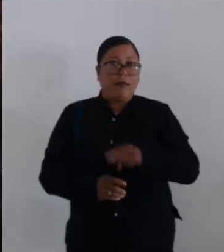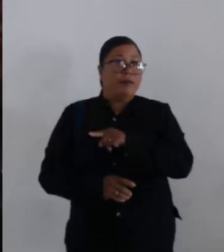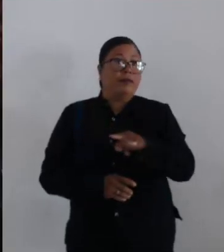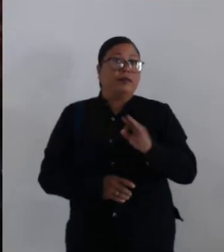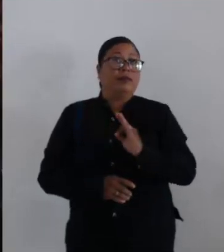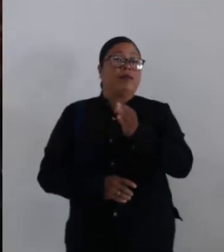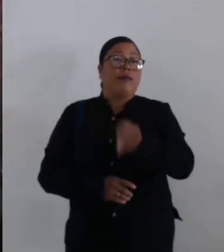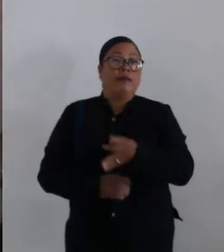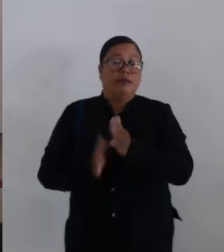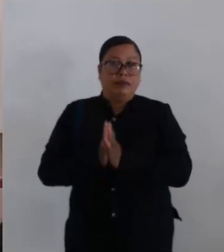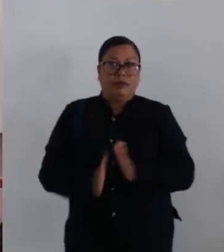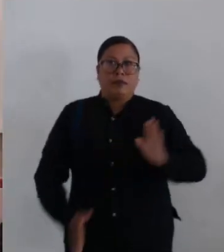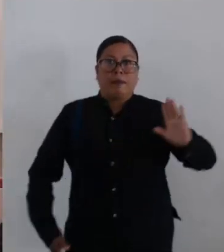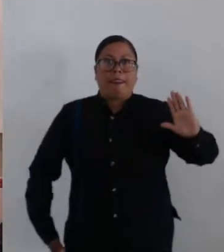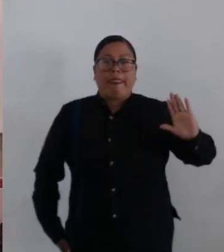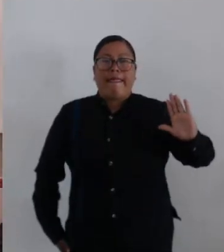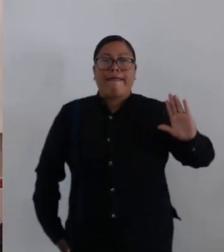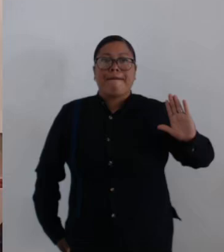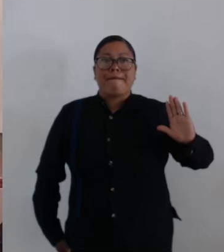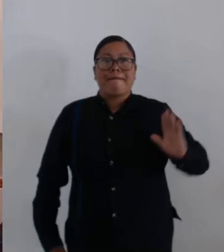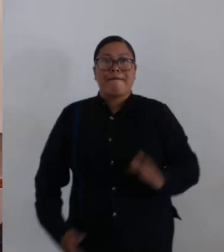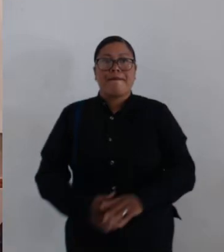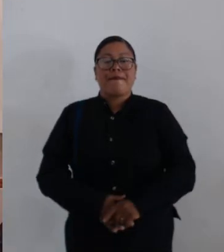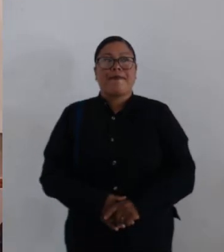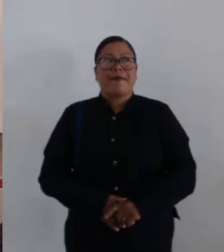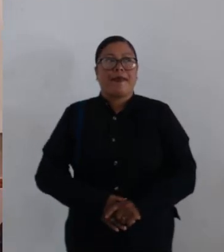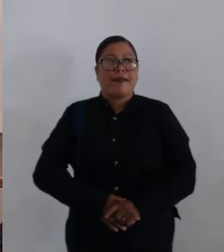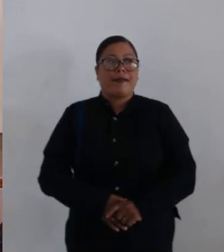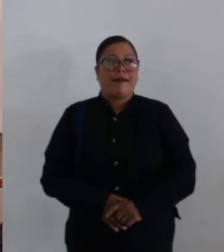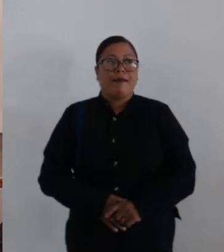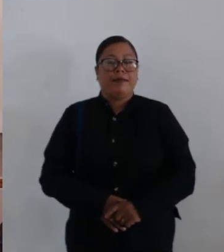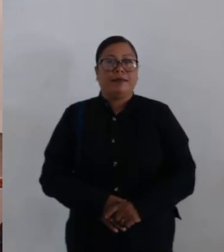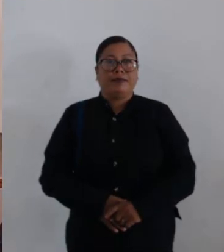Quienes estén a favor de la aprobación, sírvanse levantar la mano.